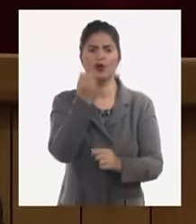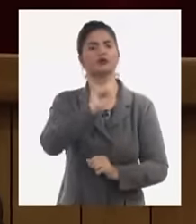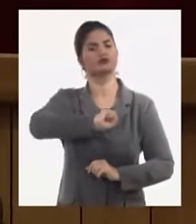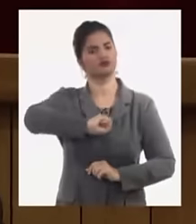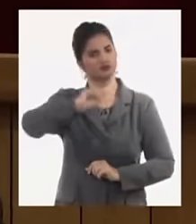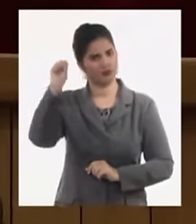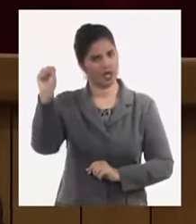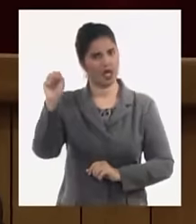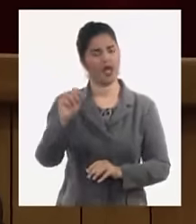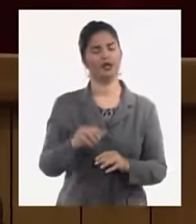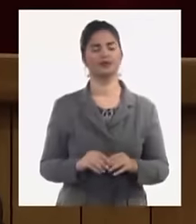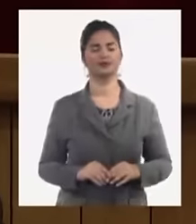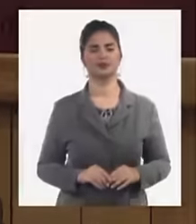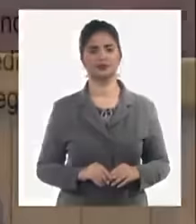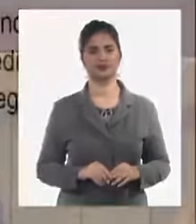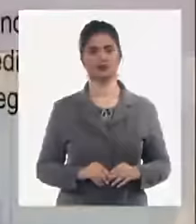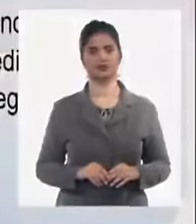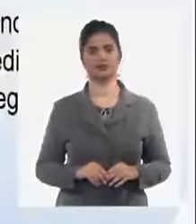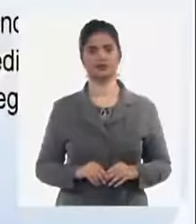que para el desarrollo